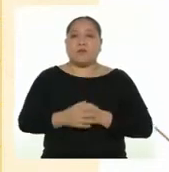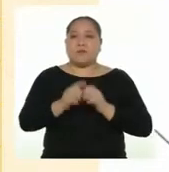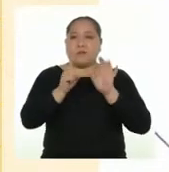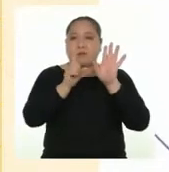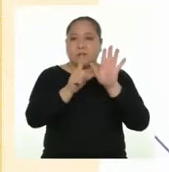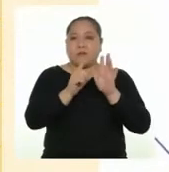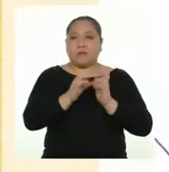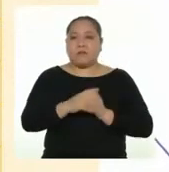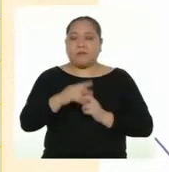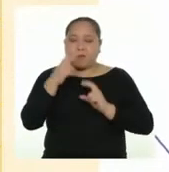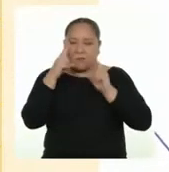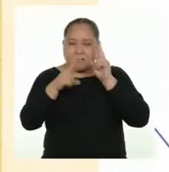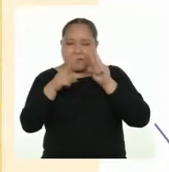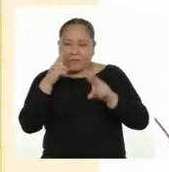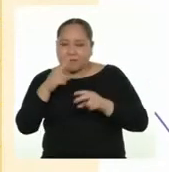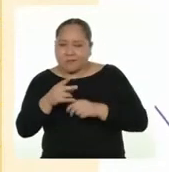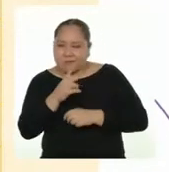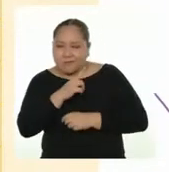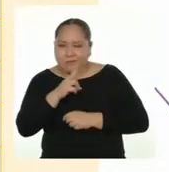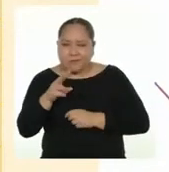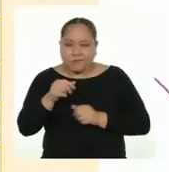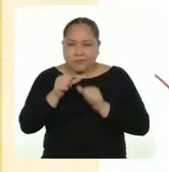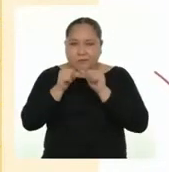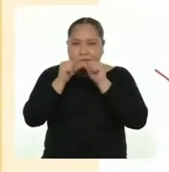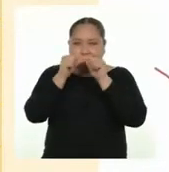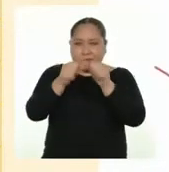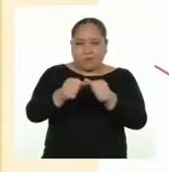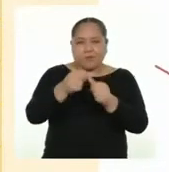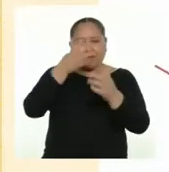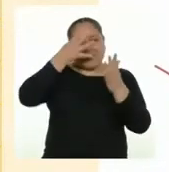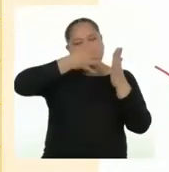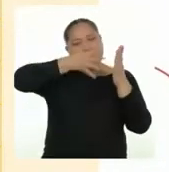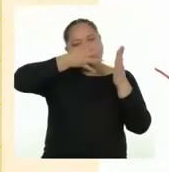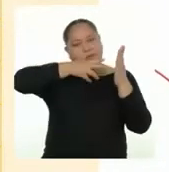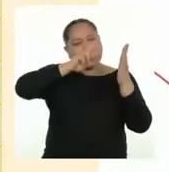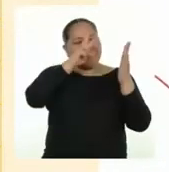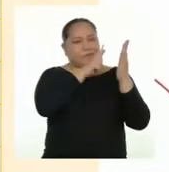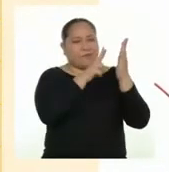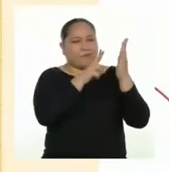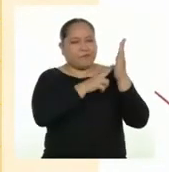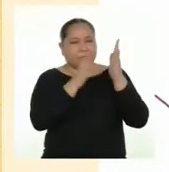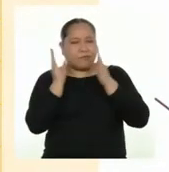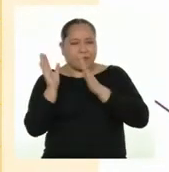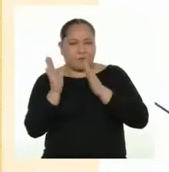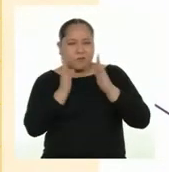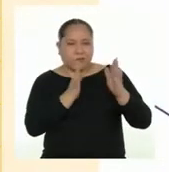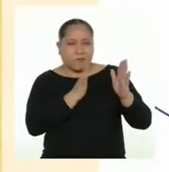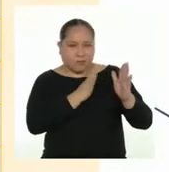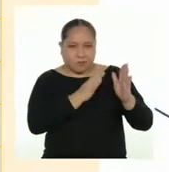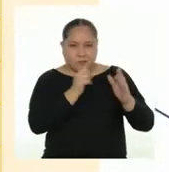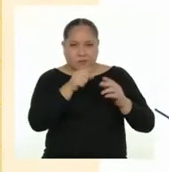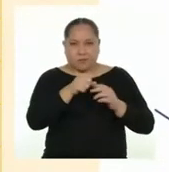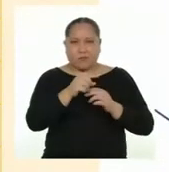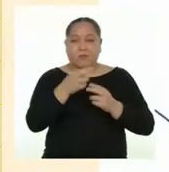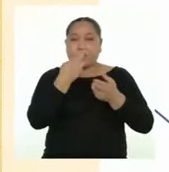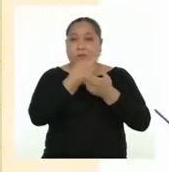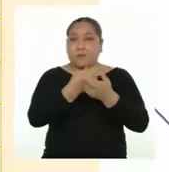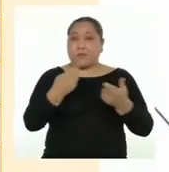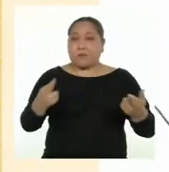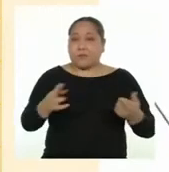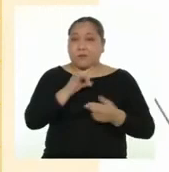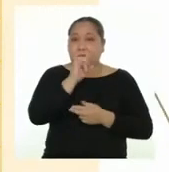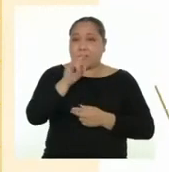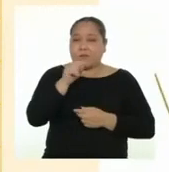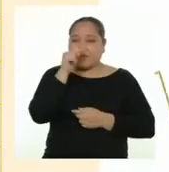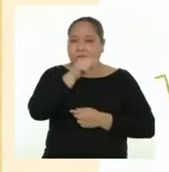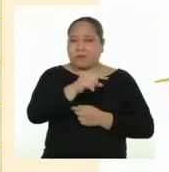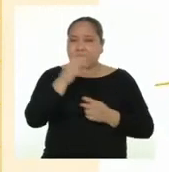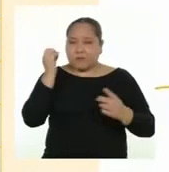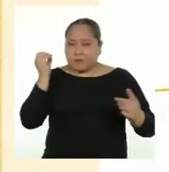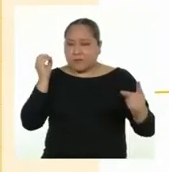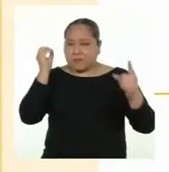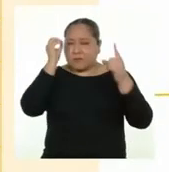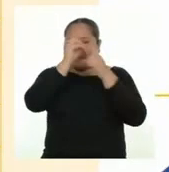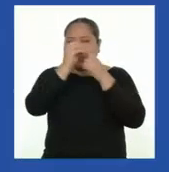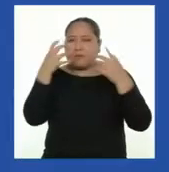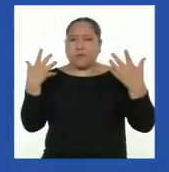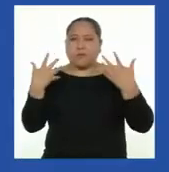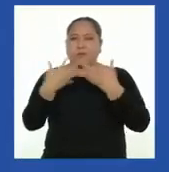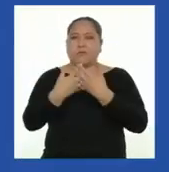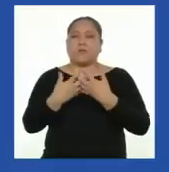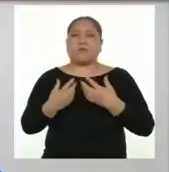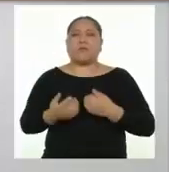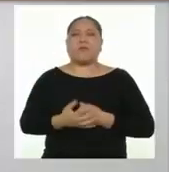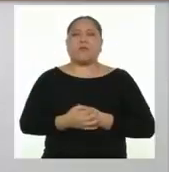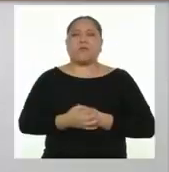6. Reviso y evalúo de manera permanente si el contenido, la organización y los recursos empleados responden a la situación